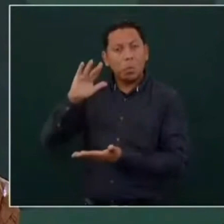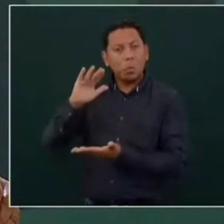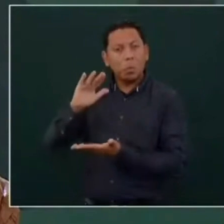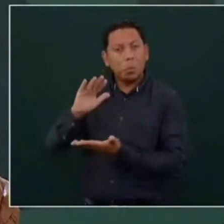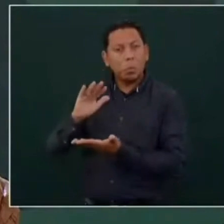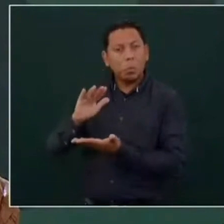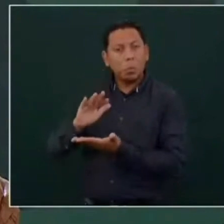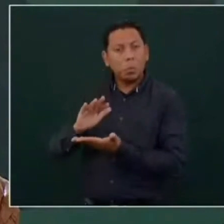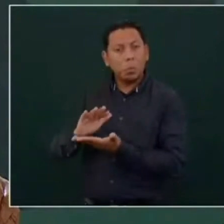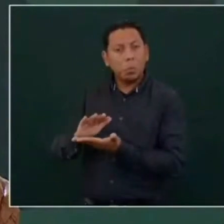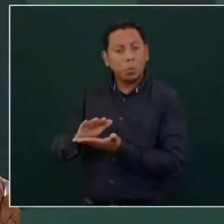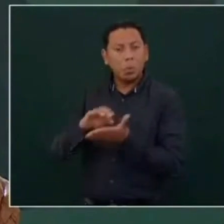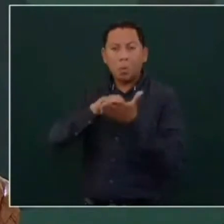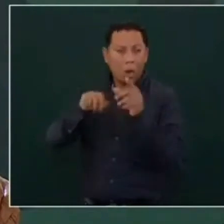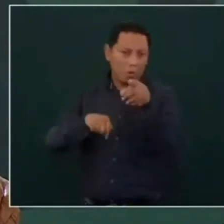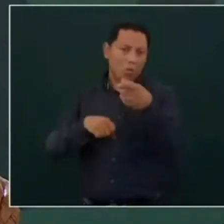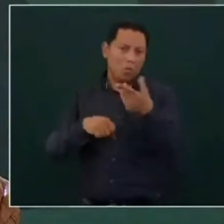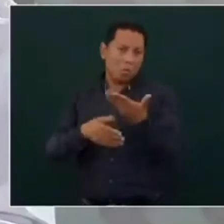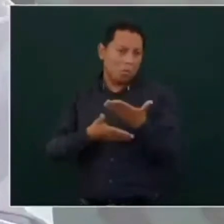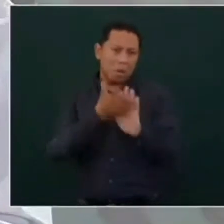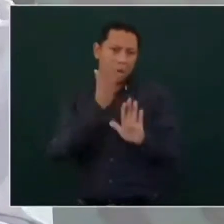Se va a un restaurante.